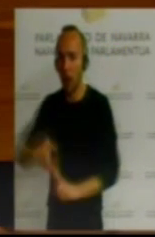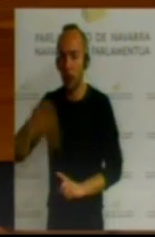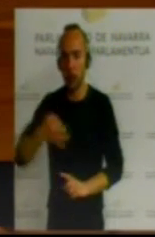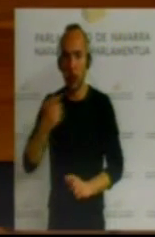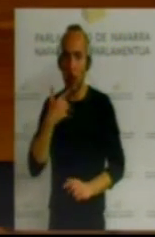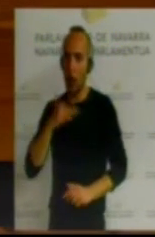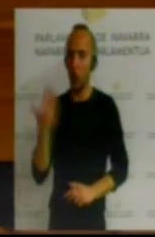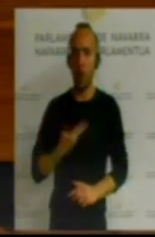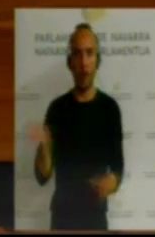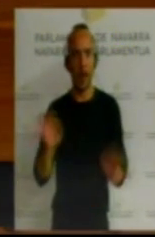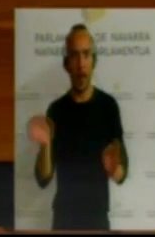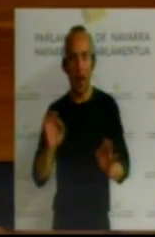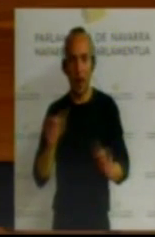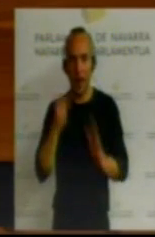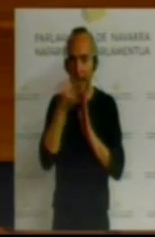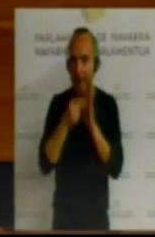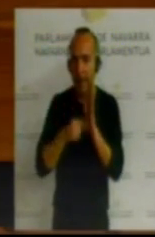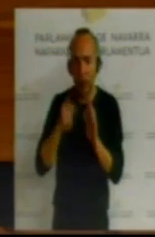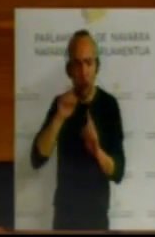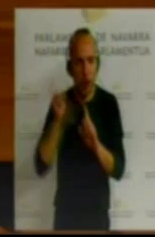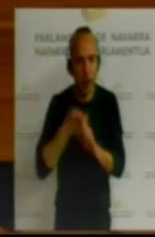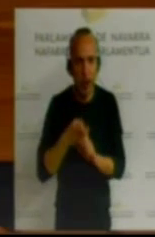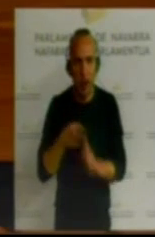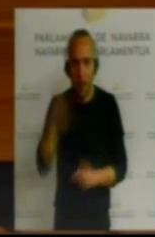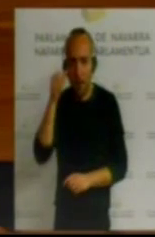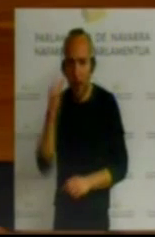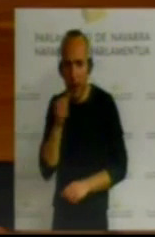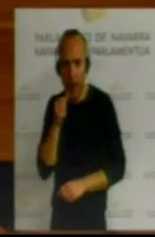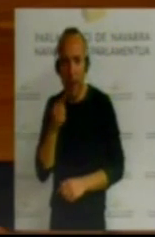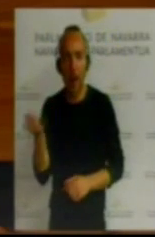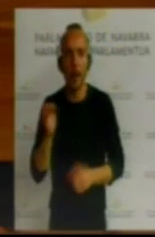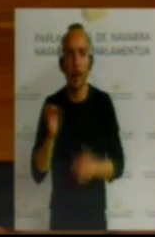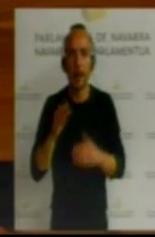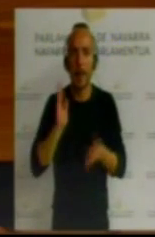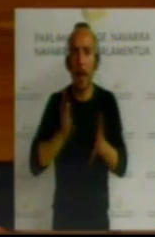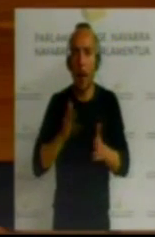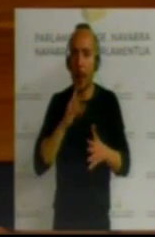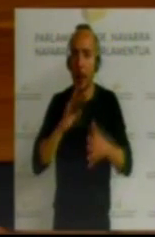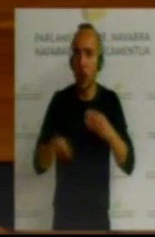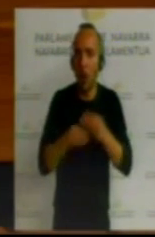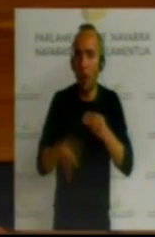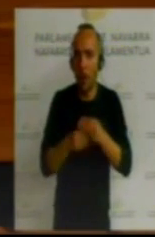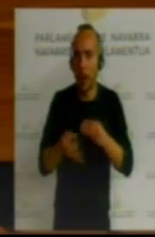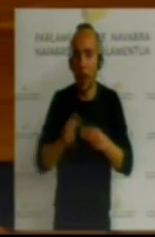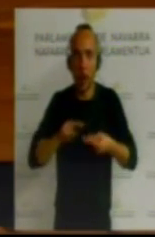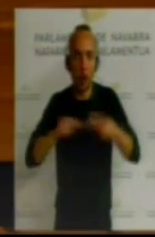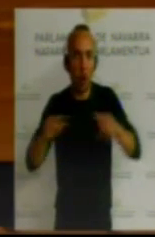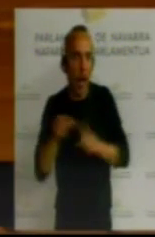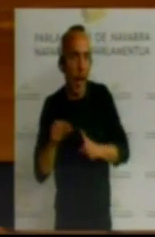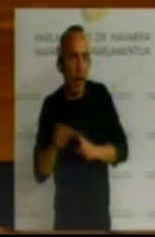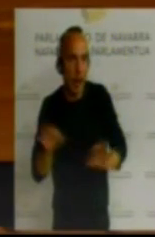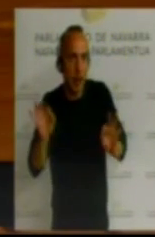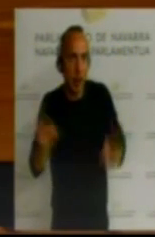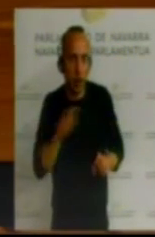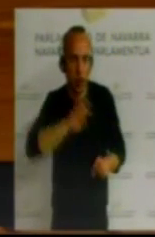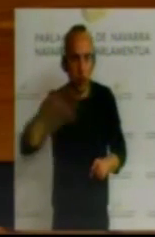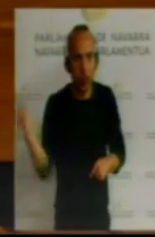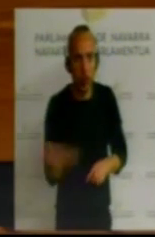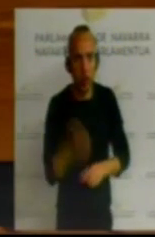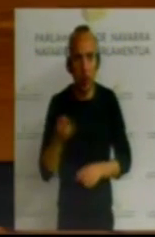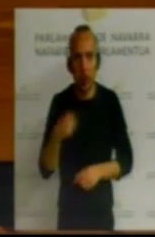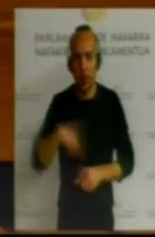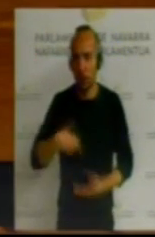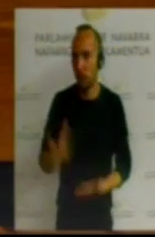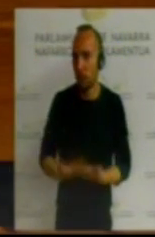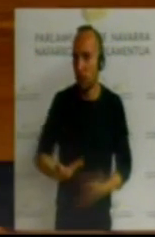criterios pronósticos, a fertilidad, a terapias complementarias o factores genéticos, entre otros. Ponemos de relieve la